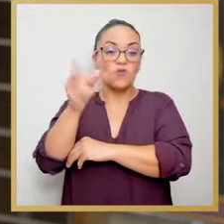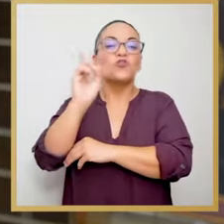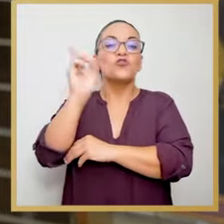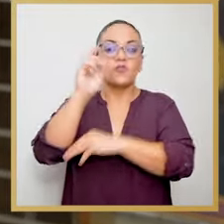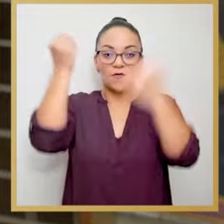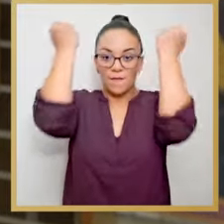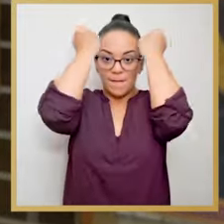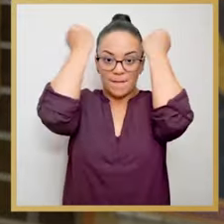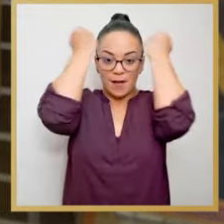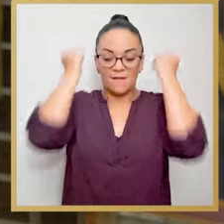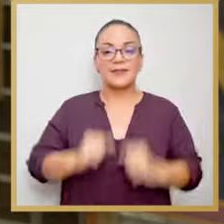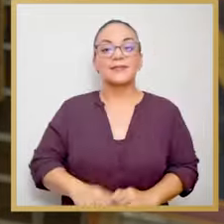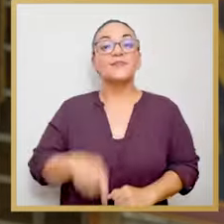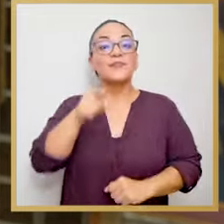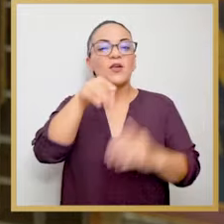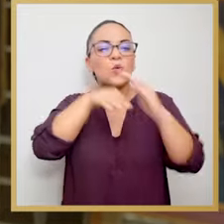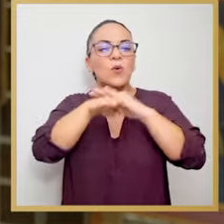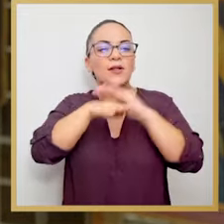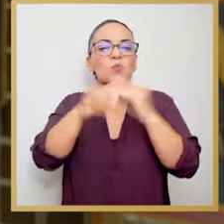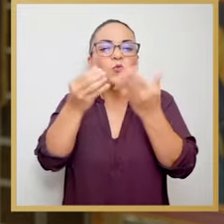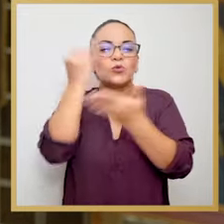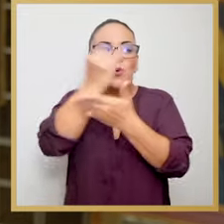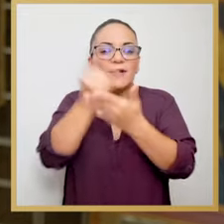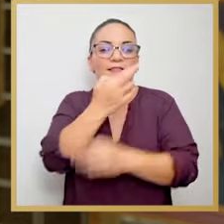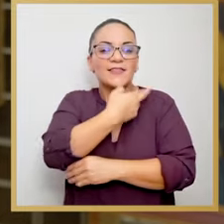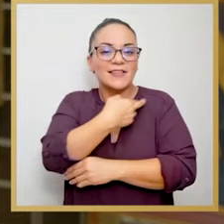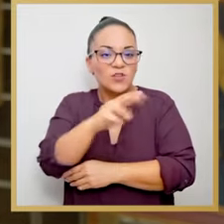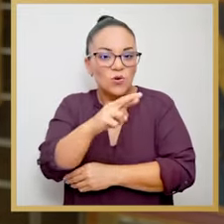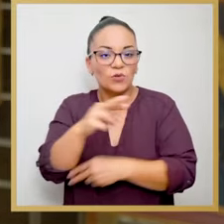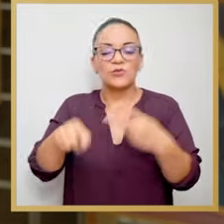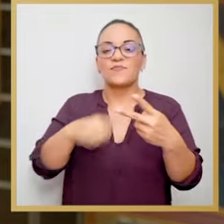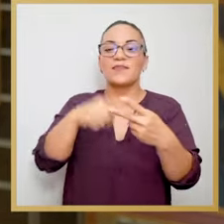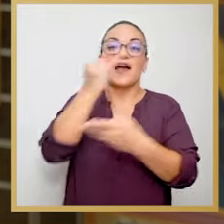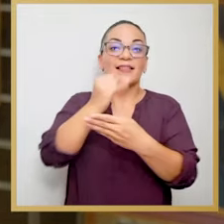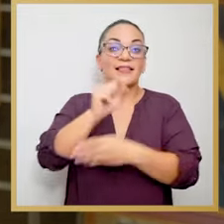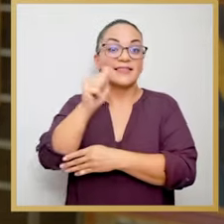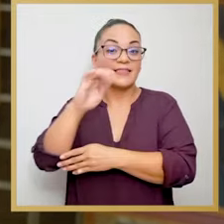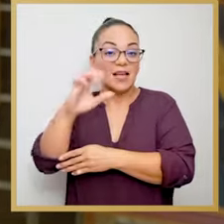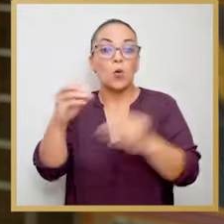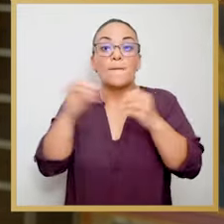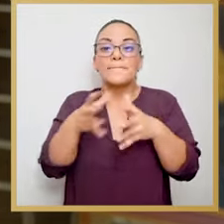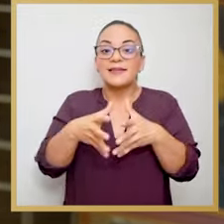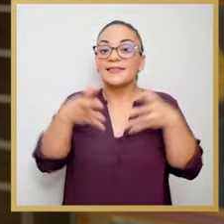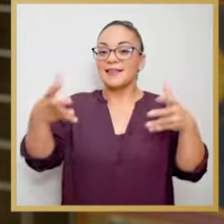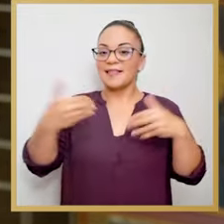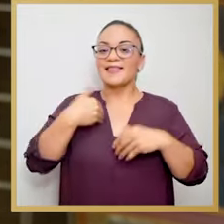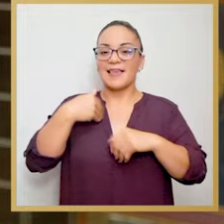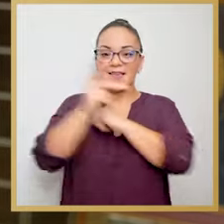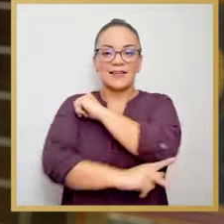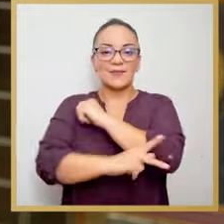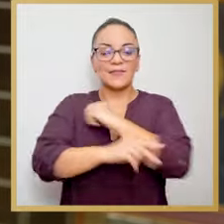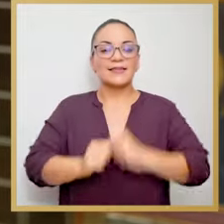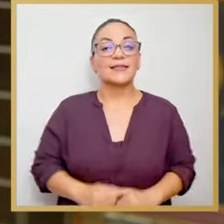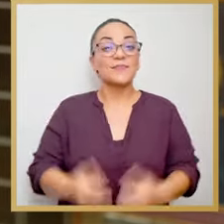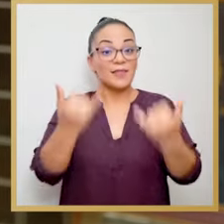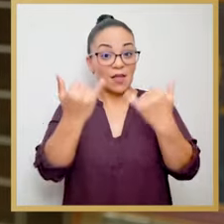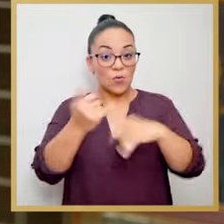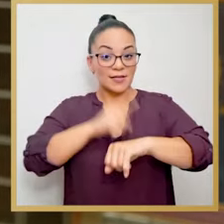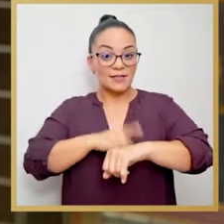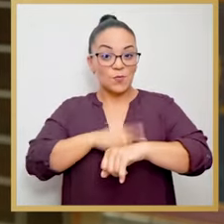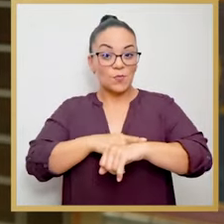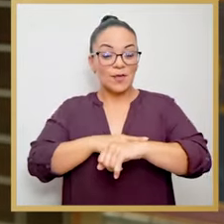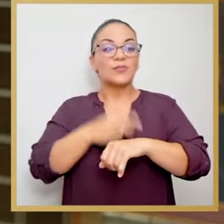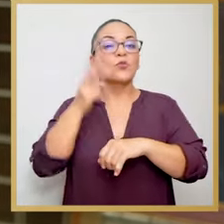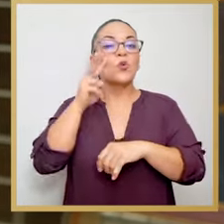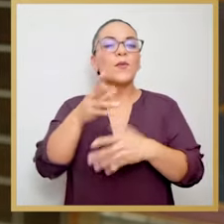ubicada en Pavas, donde aquí está la colección de arte religioso o arte sacro más grande que tiene el país. En este momento